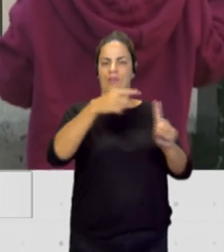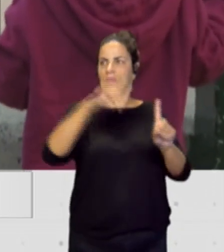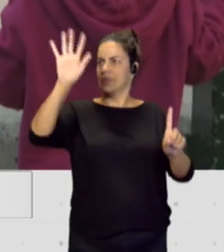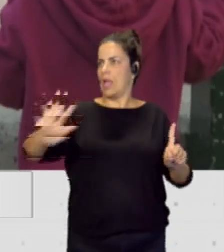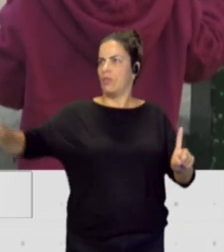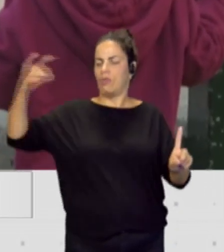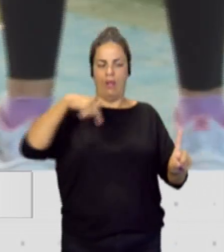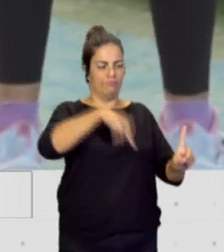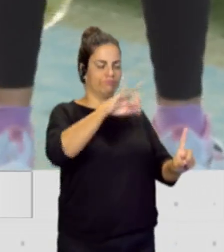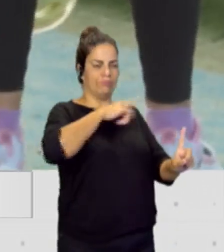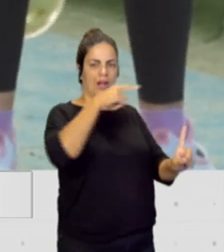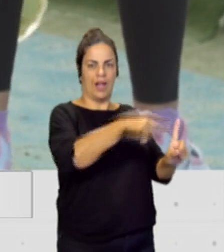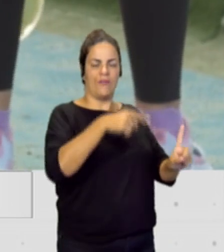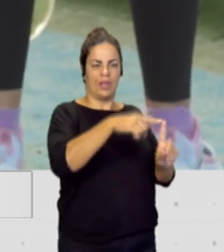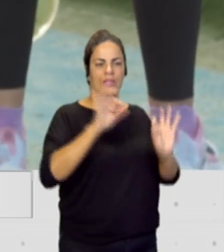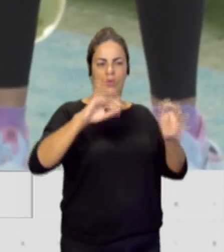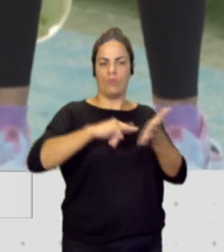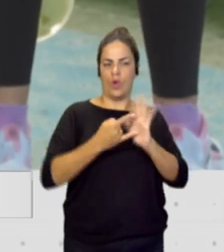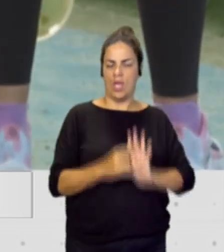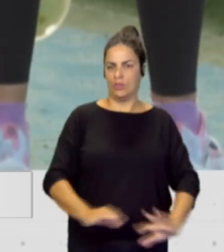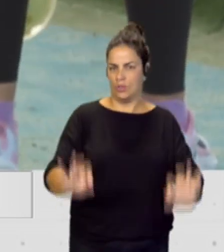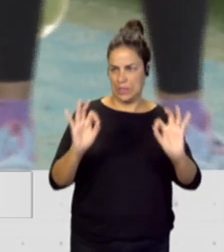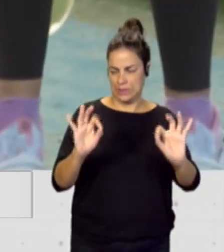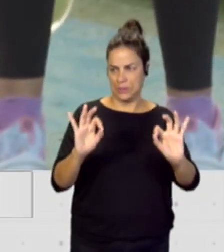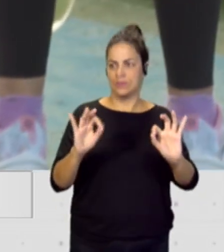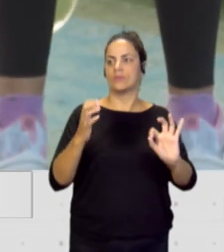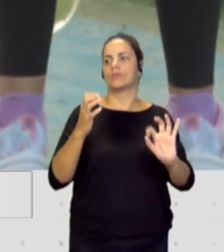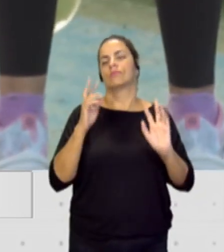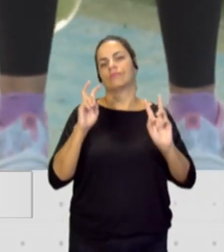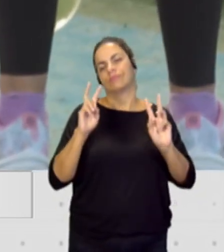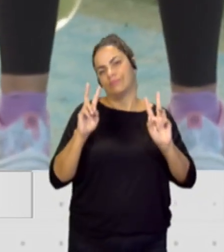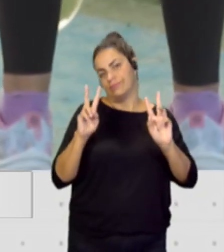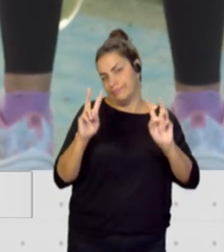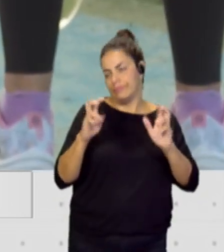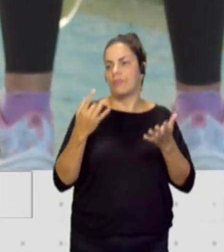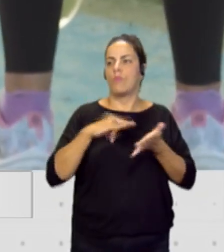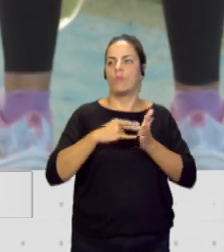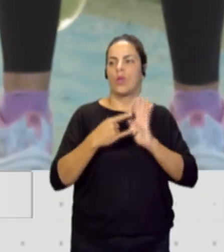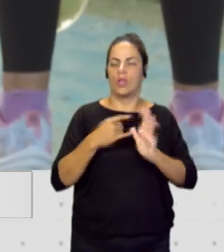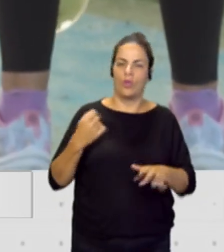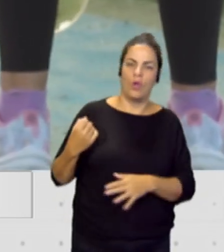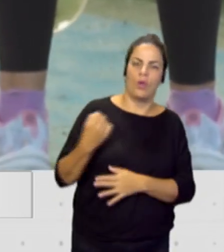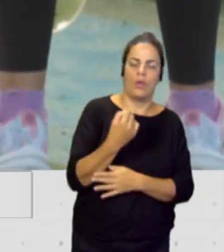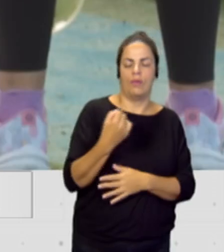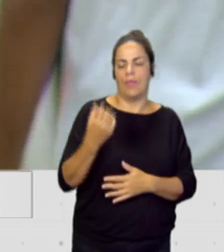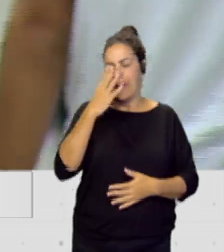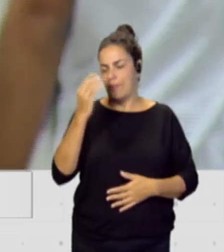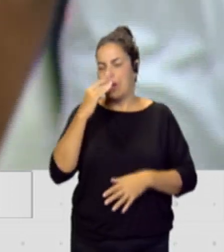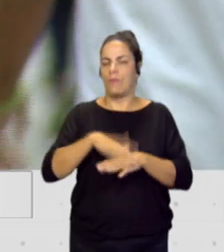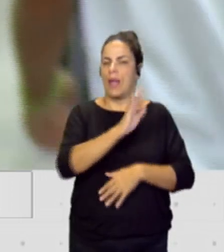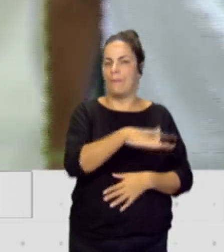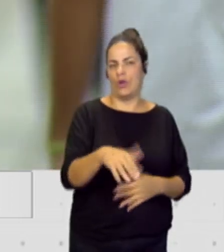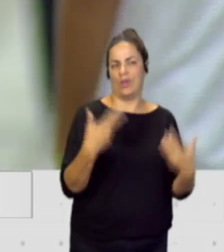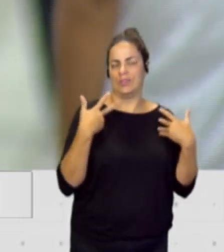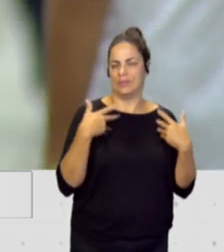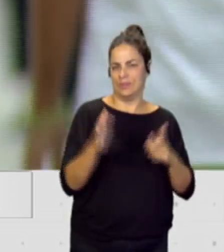de un proyecto como este proyecto de apoyo perros para menores de víctimas de violencia. Desde